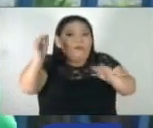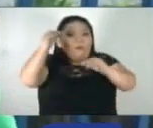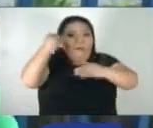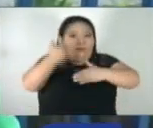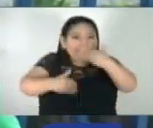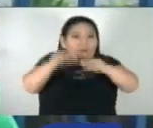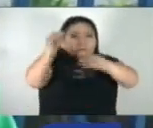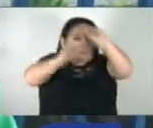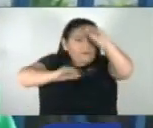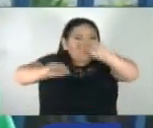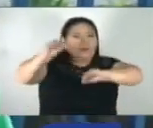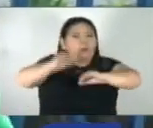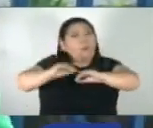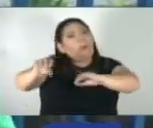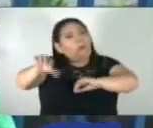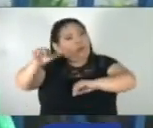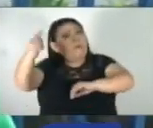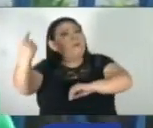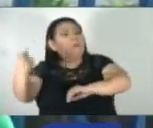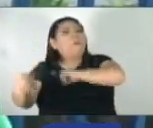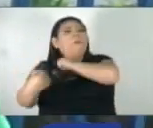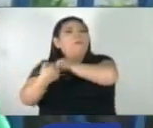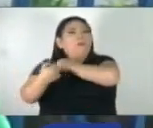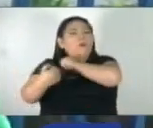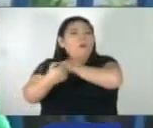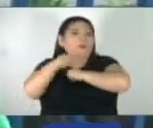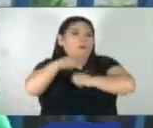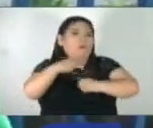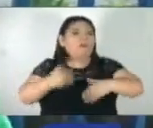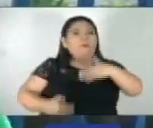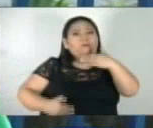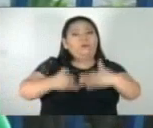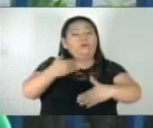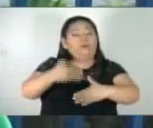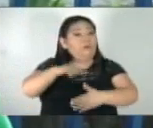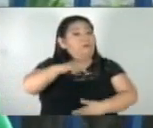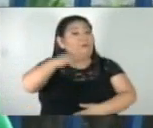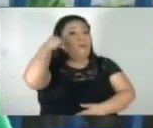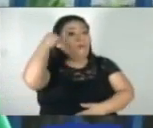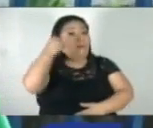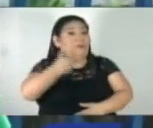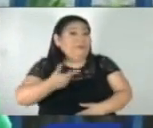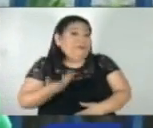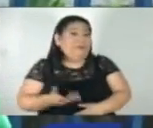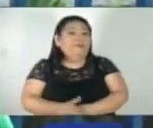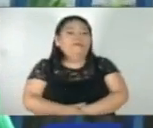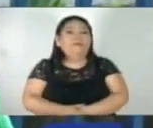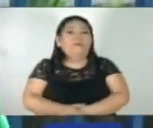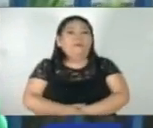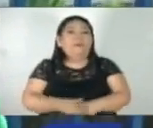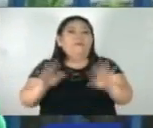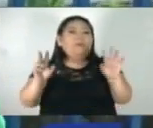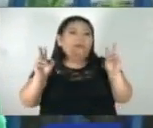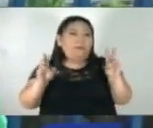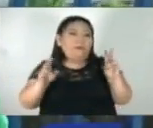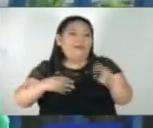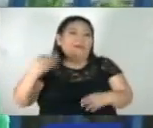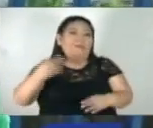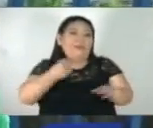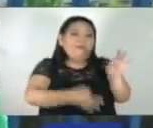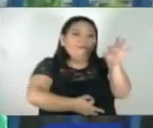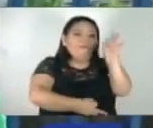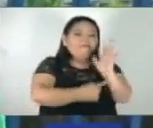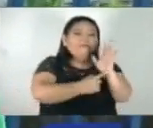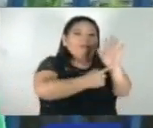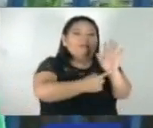hay personas que pueden apoyarlo o ayudarlo en este trámite, porque es tan importante para uno, sobre todo aquellos que declaramos